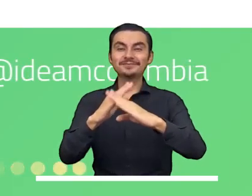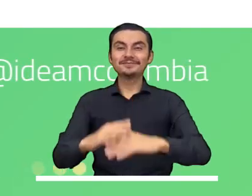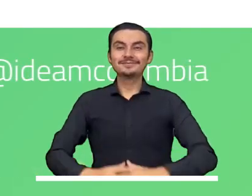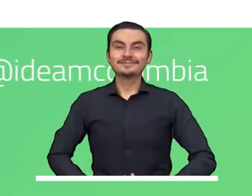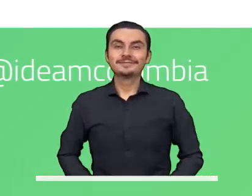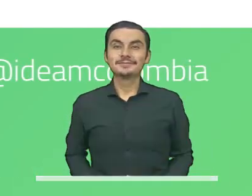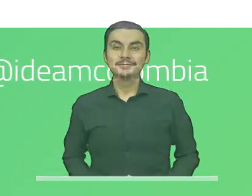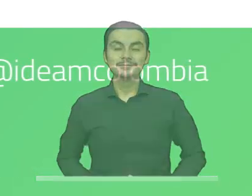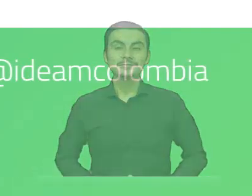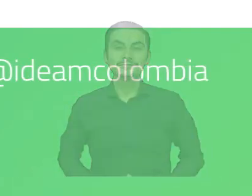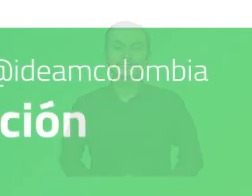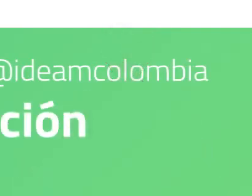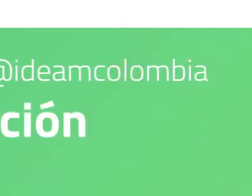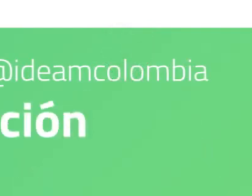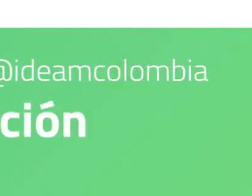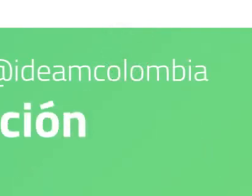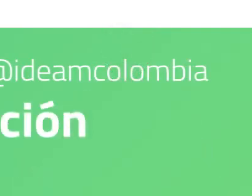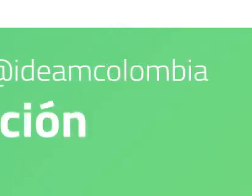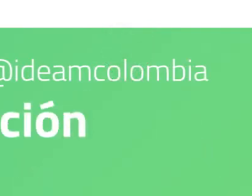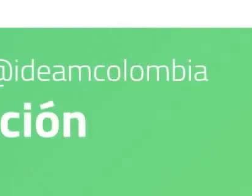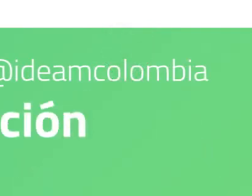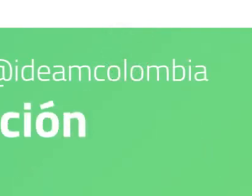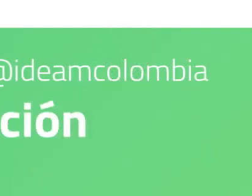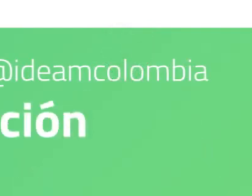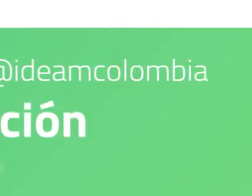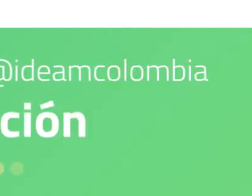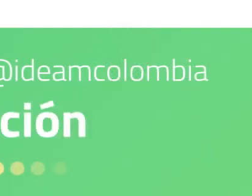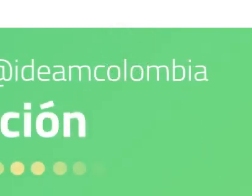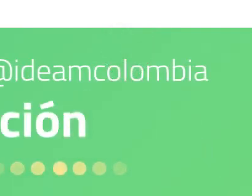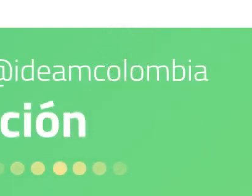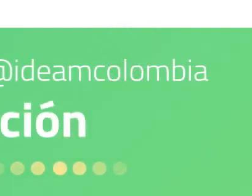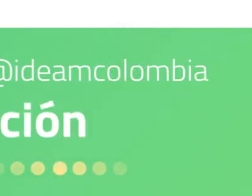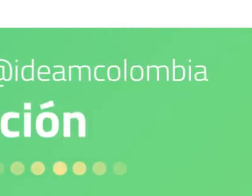ambiente. IDEAM es confianza y prevención.